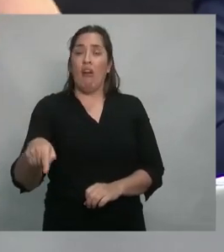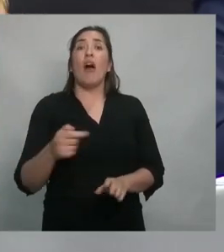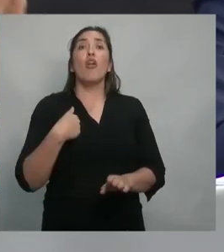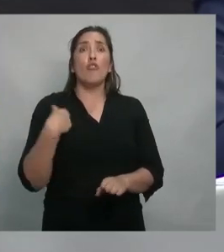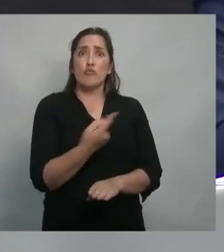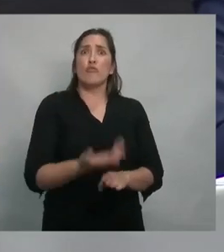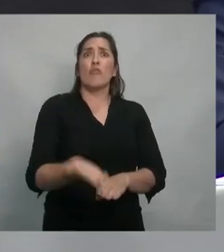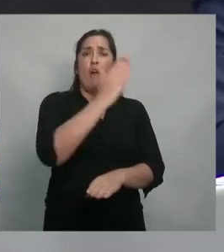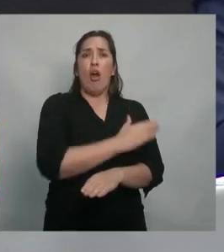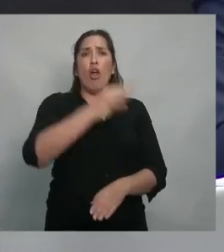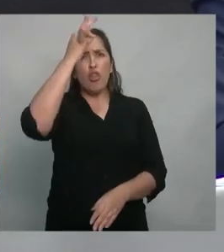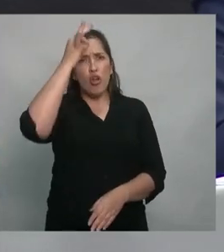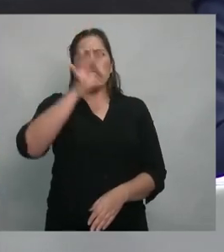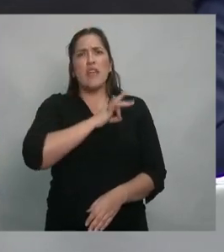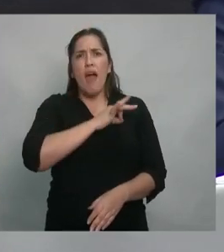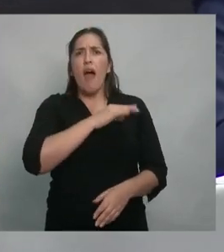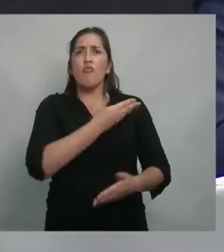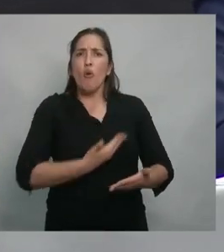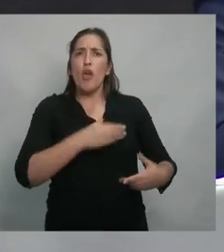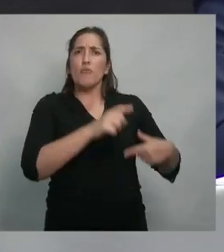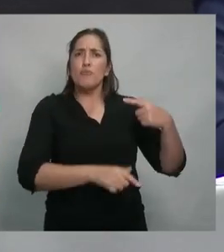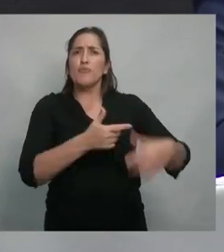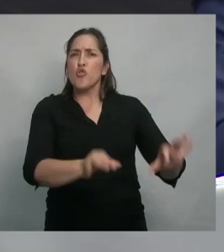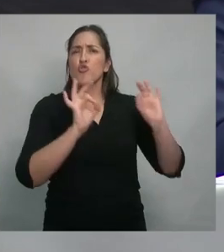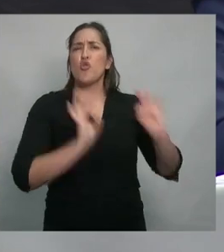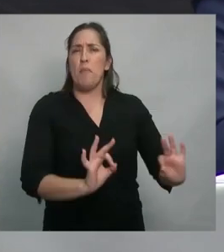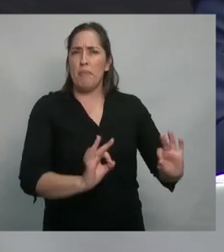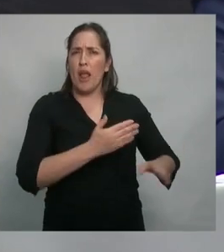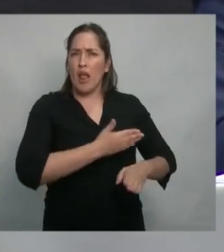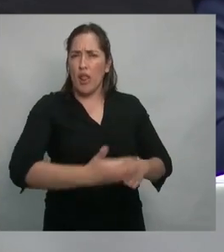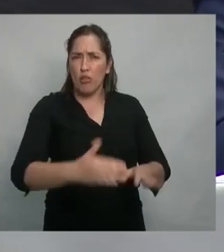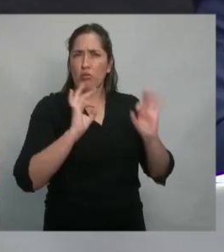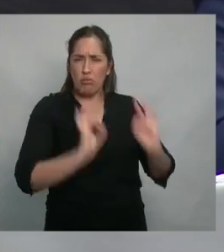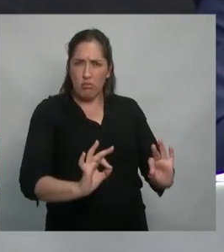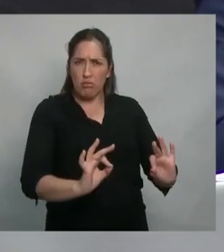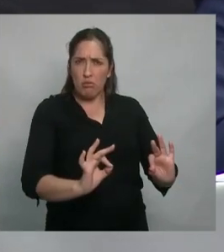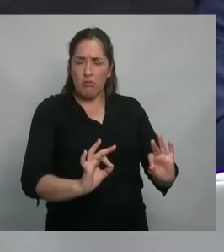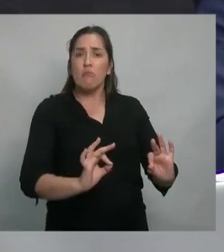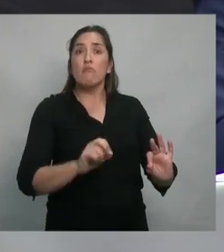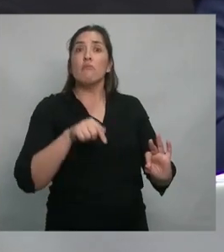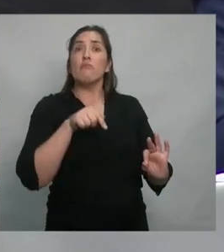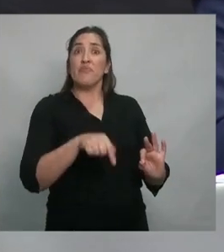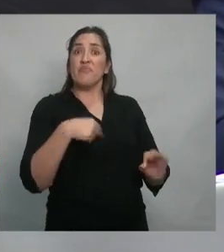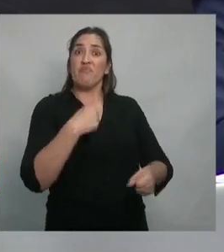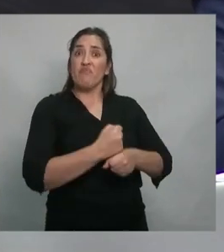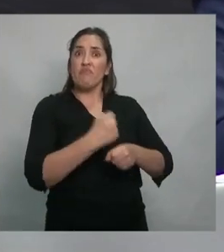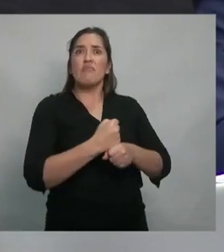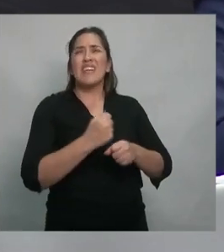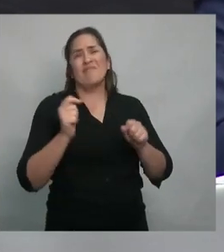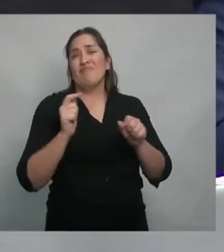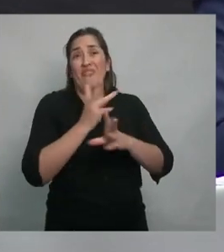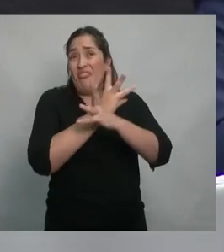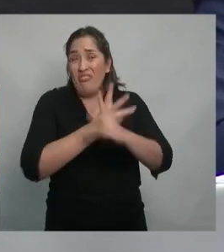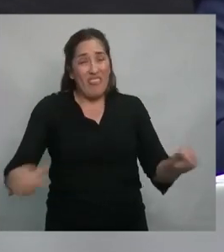de gobierno, sino que además culminamos nuestra gestión con una Plaza de Mayo